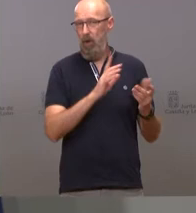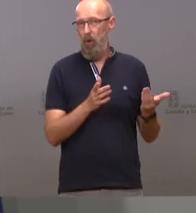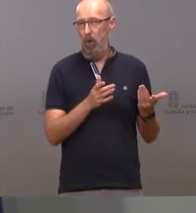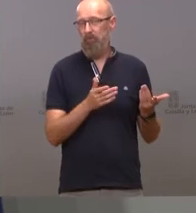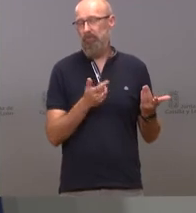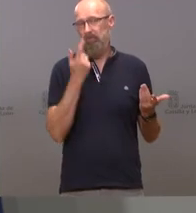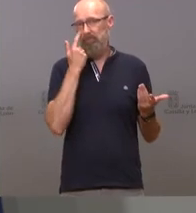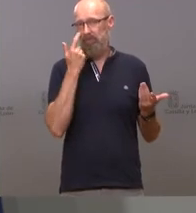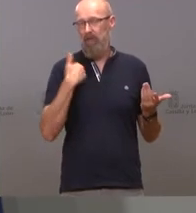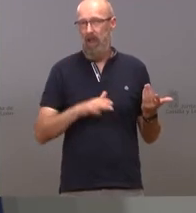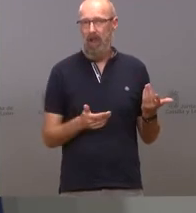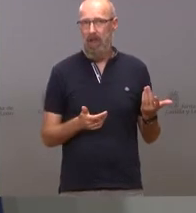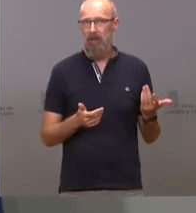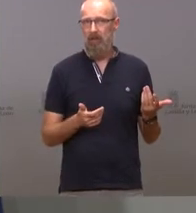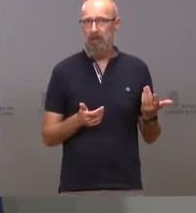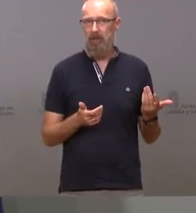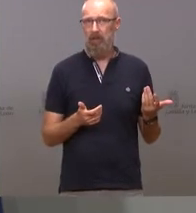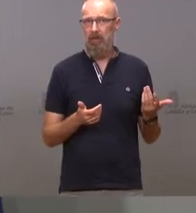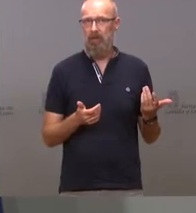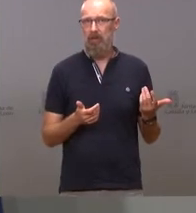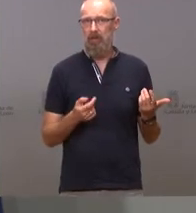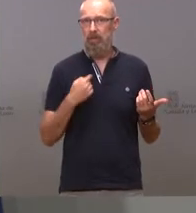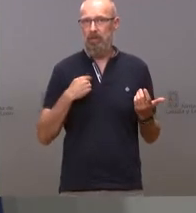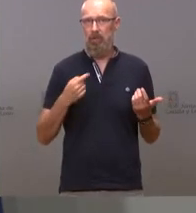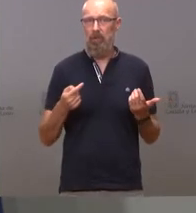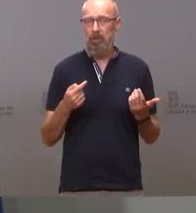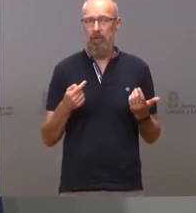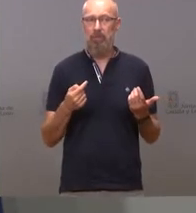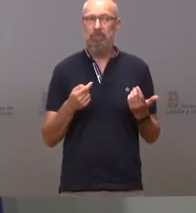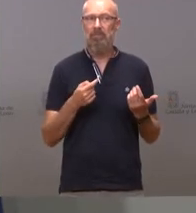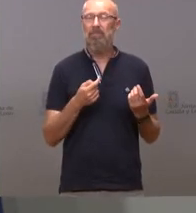afortunadamente como estoy bloqueado como miles de valles aletanos pues me ahorro algunas cosas